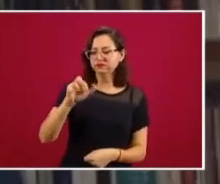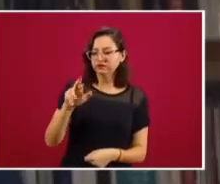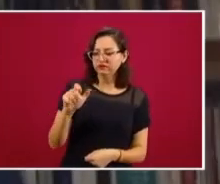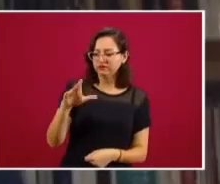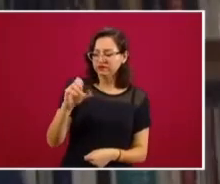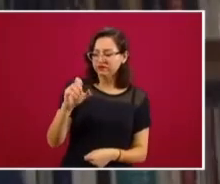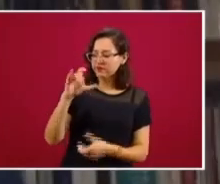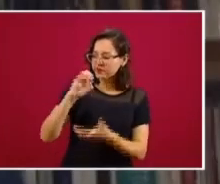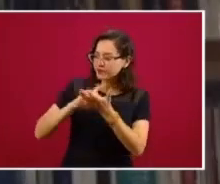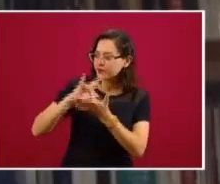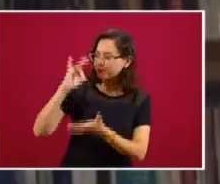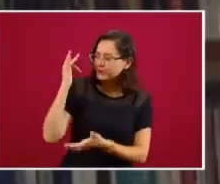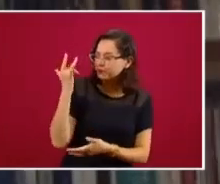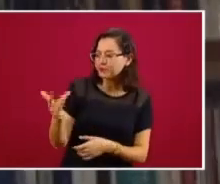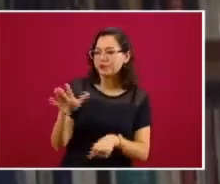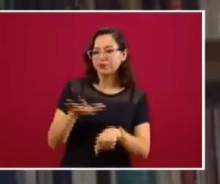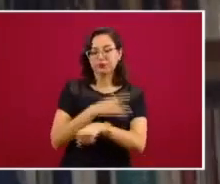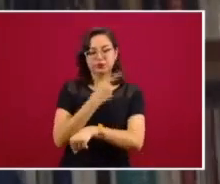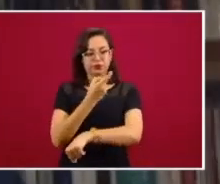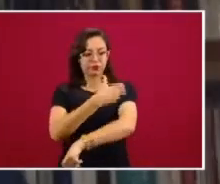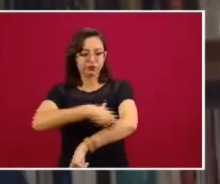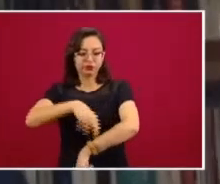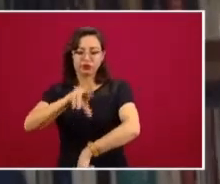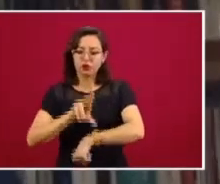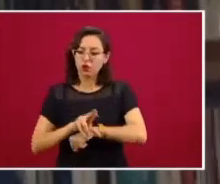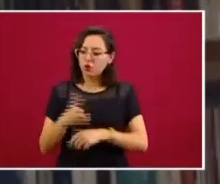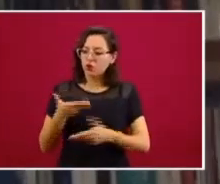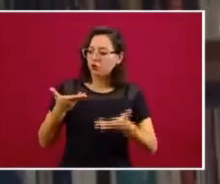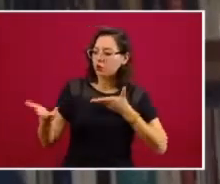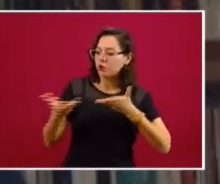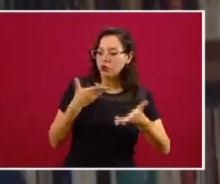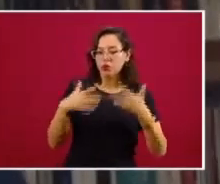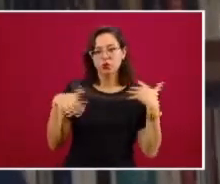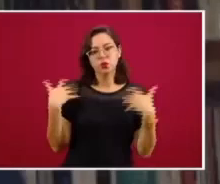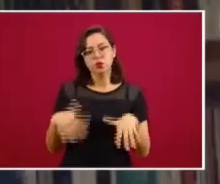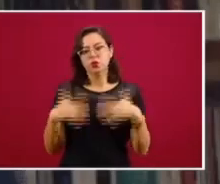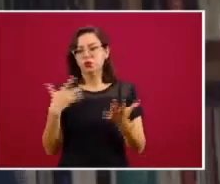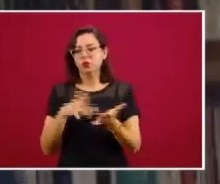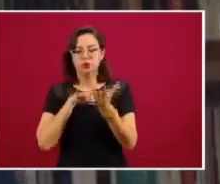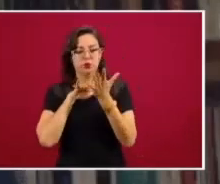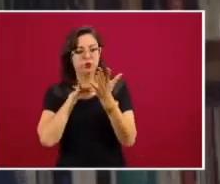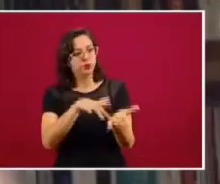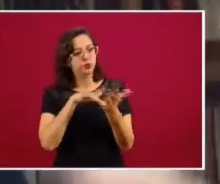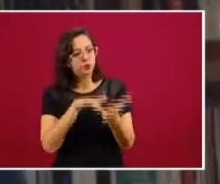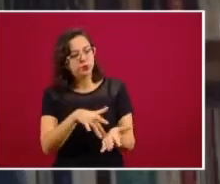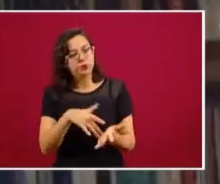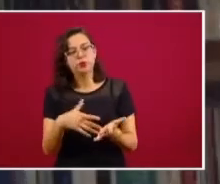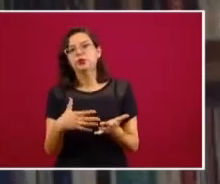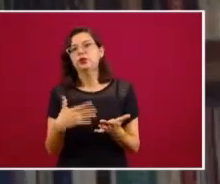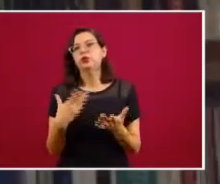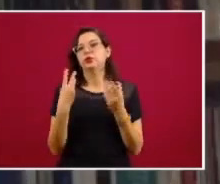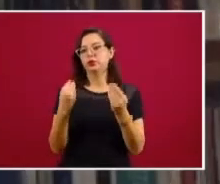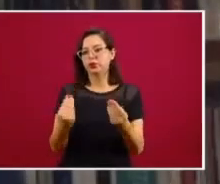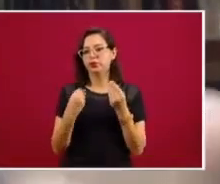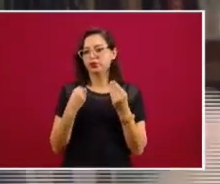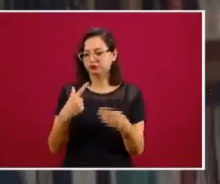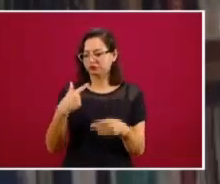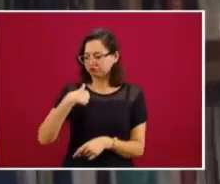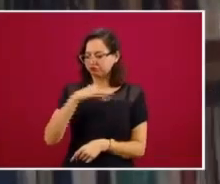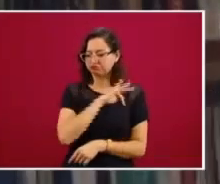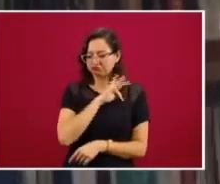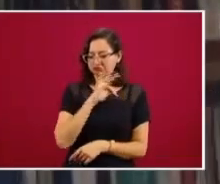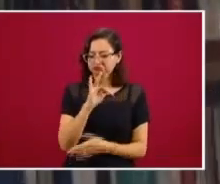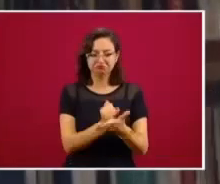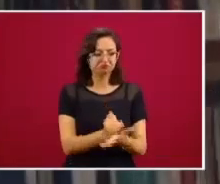ha habido una magnífica coordinación, me ha dado el apoyo, me ha dado los márgenes necesarios para poder moverme